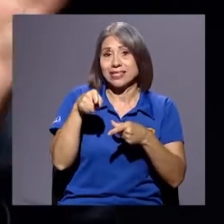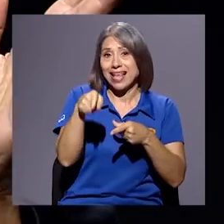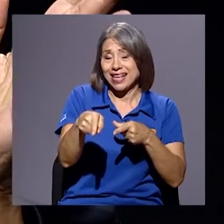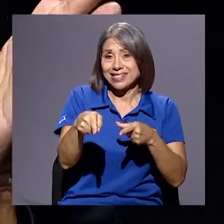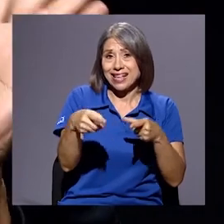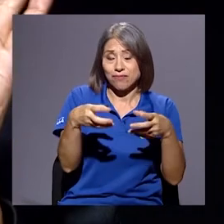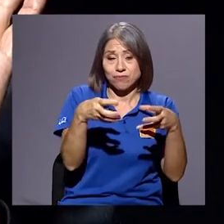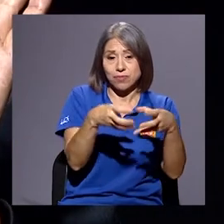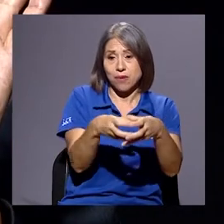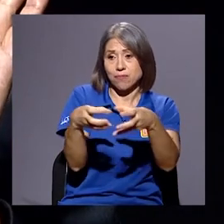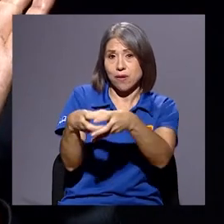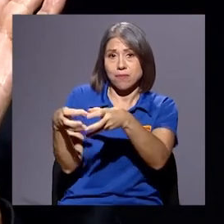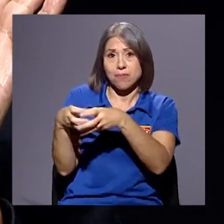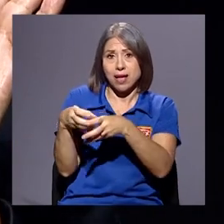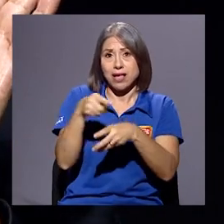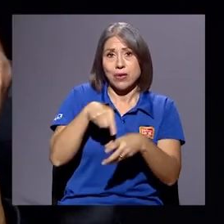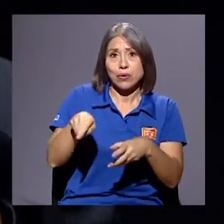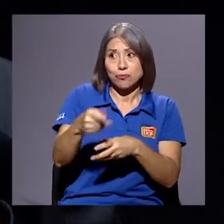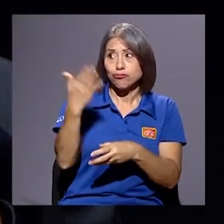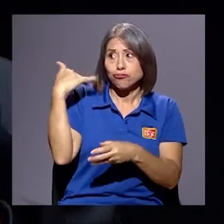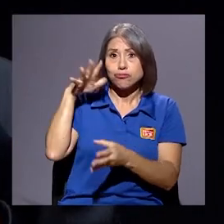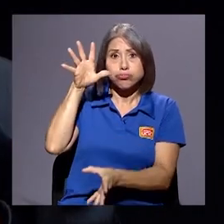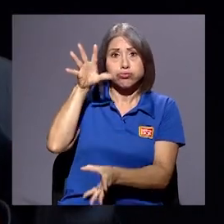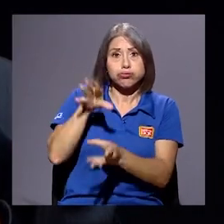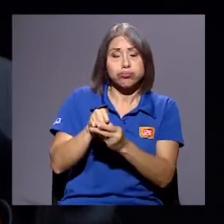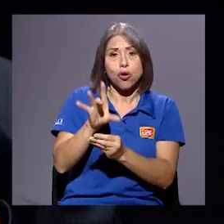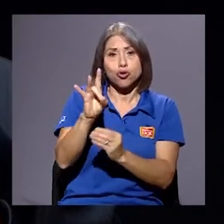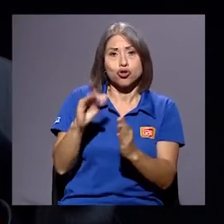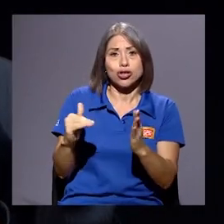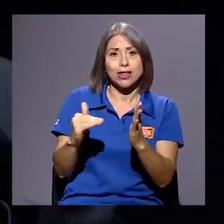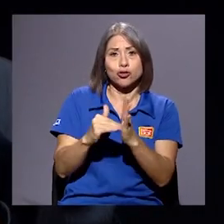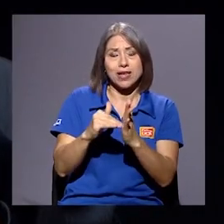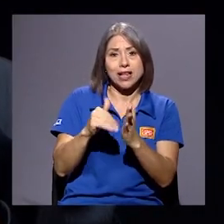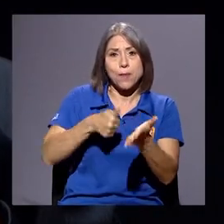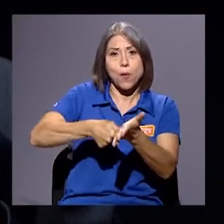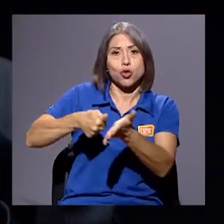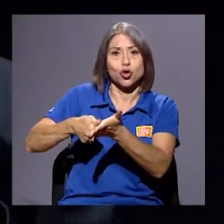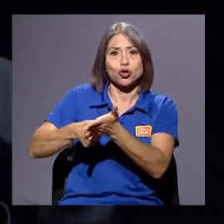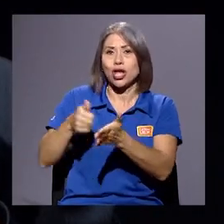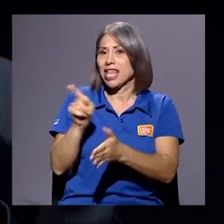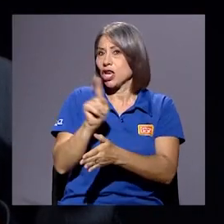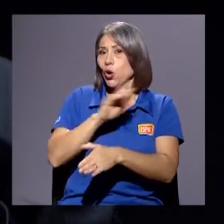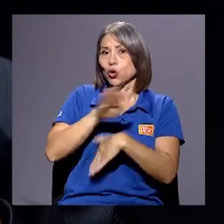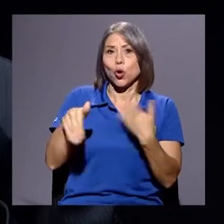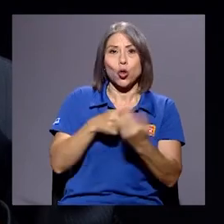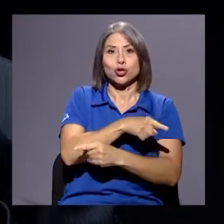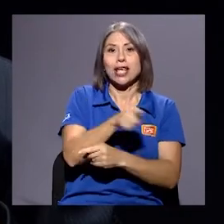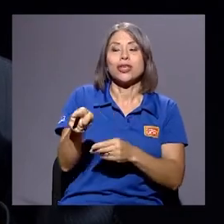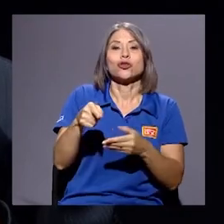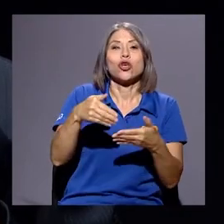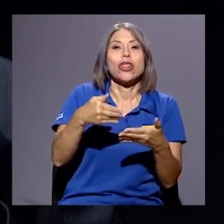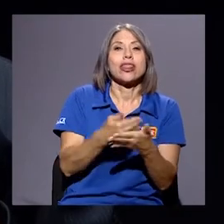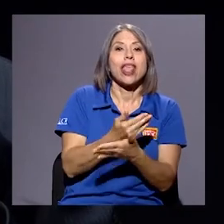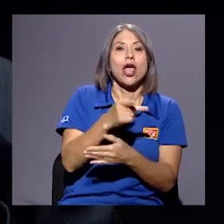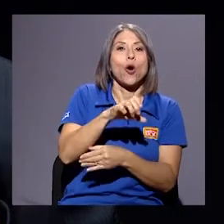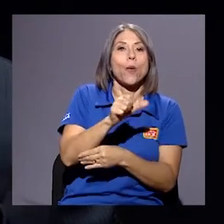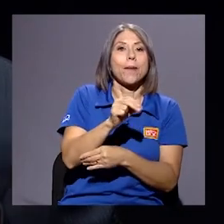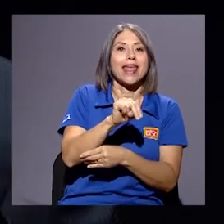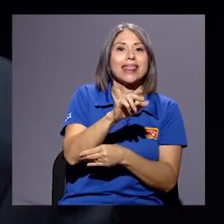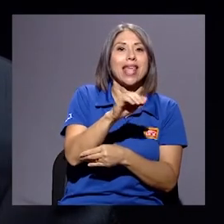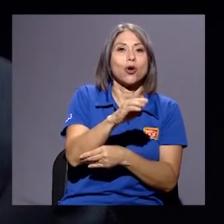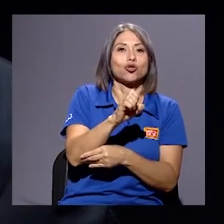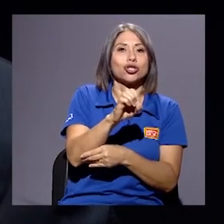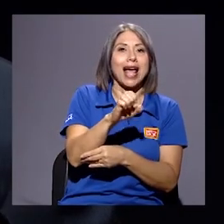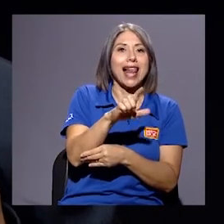¿verdad?, llegó a tener 800 mil votos. Y no todos ellos son neopentecostales, ni son todos evangélicos. Ahí